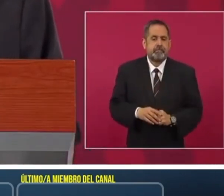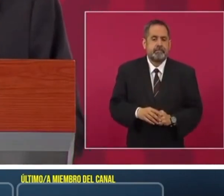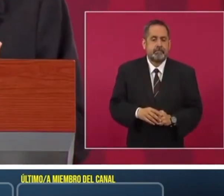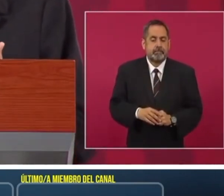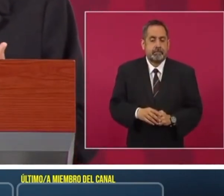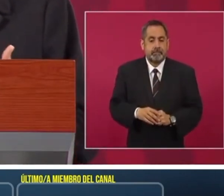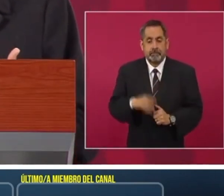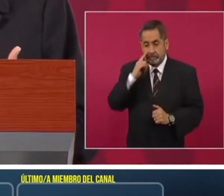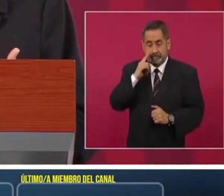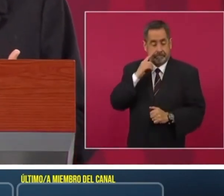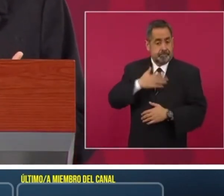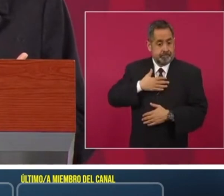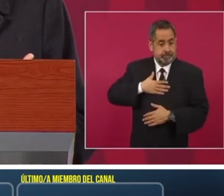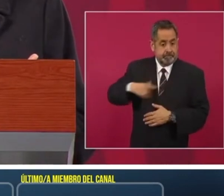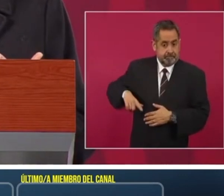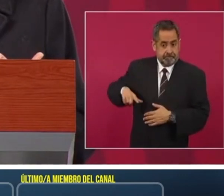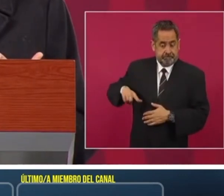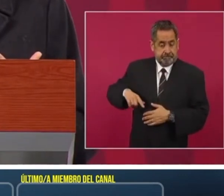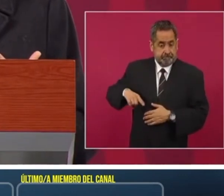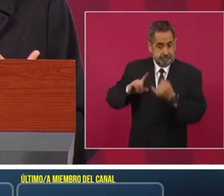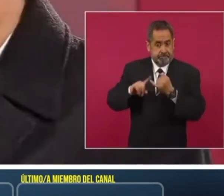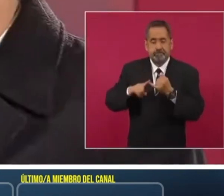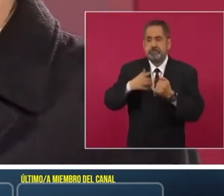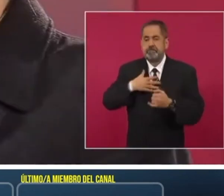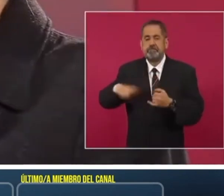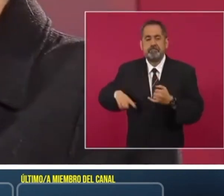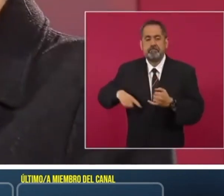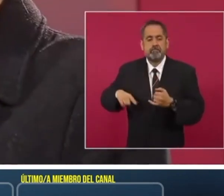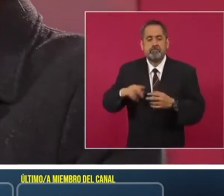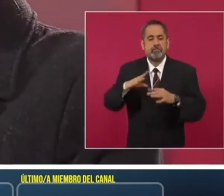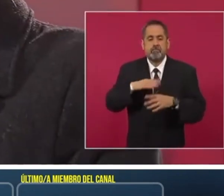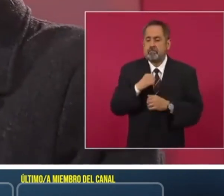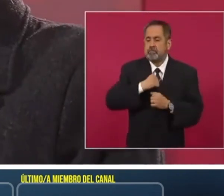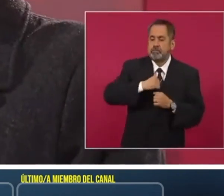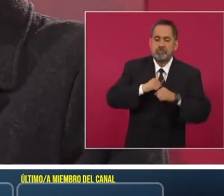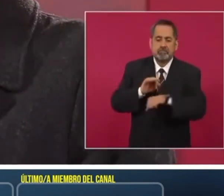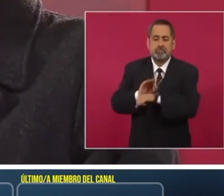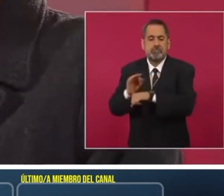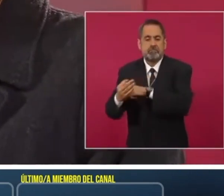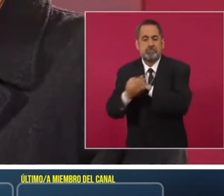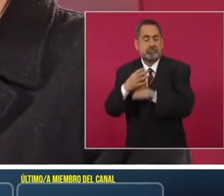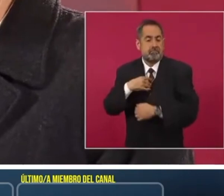gobierno no tienen influencia mis hijos.